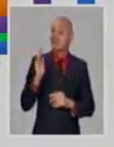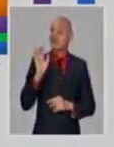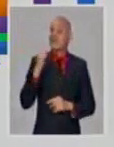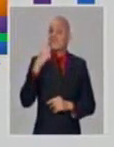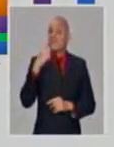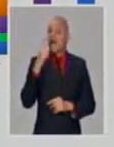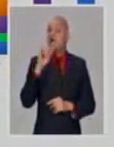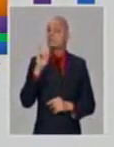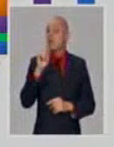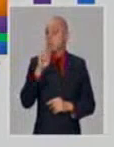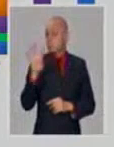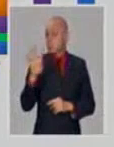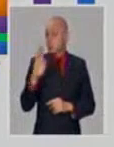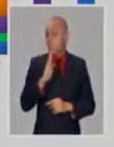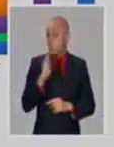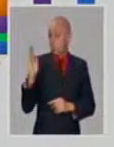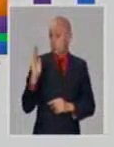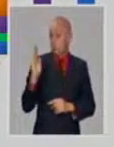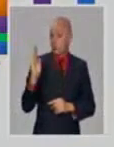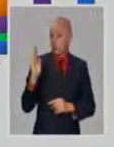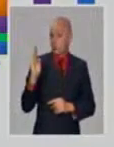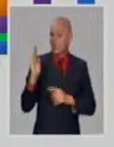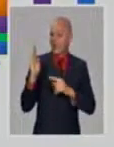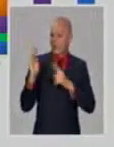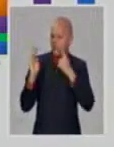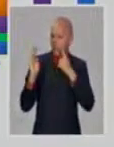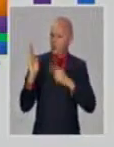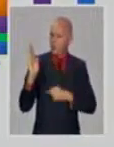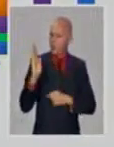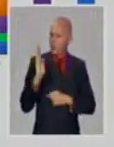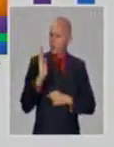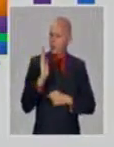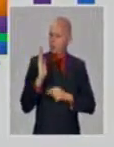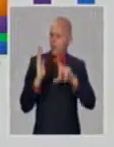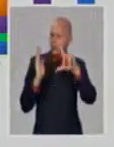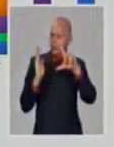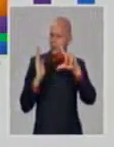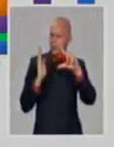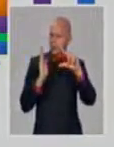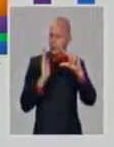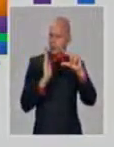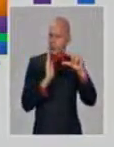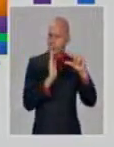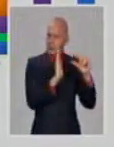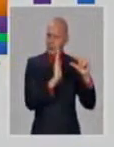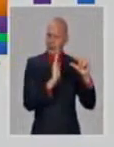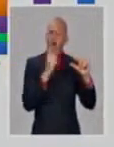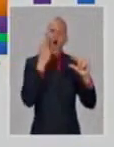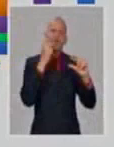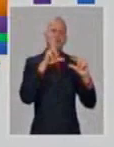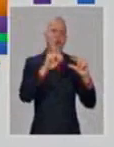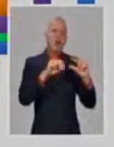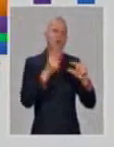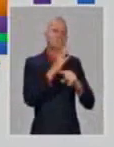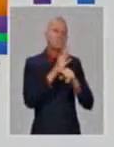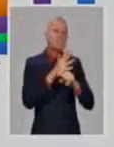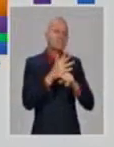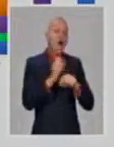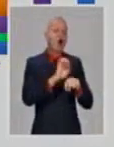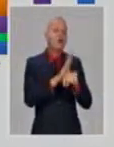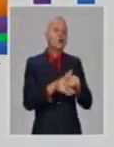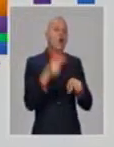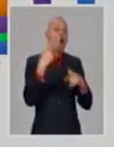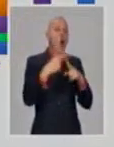verde, que es la 614, Se ha ido achicando. Y se han ido introduciendo colores, los colores representan